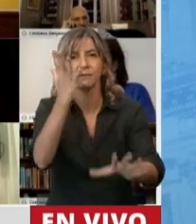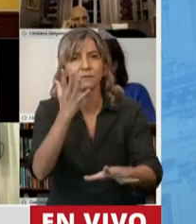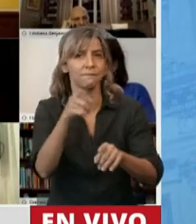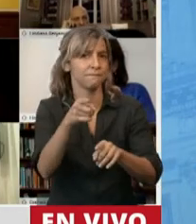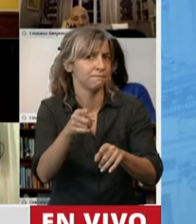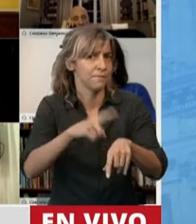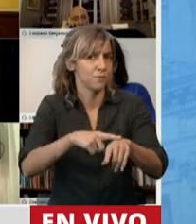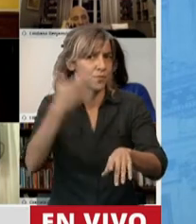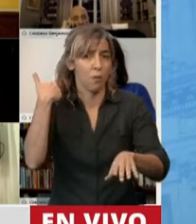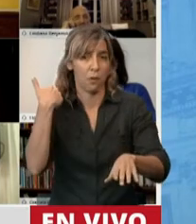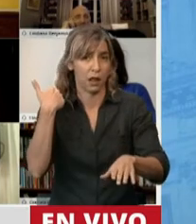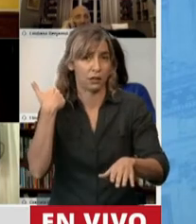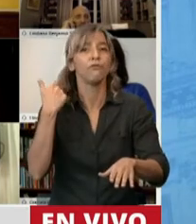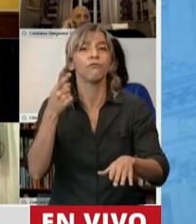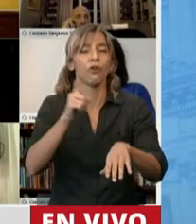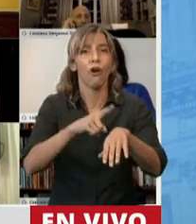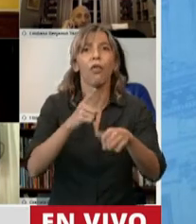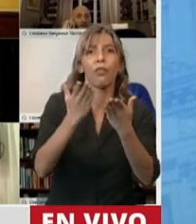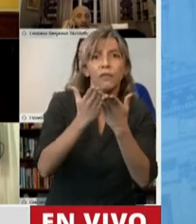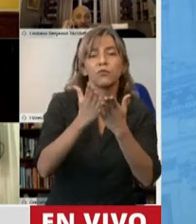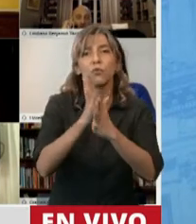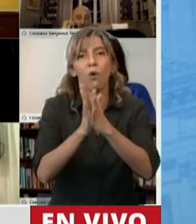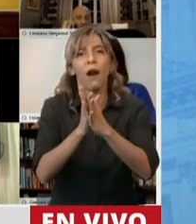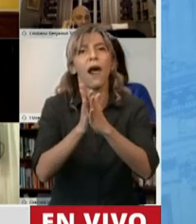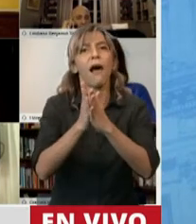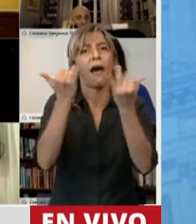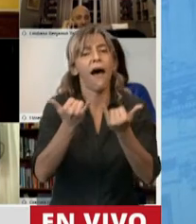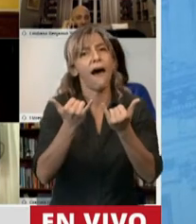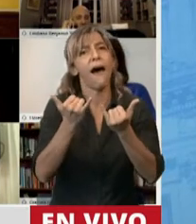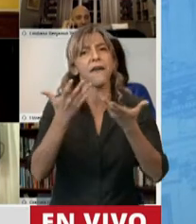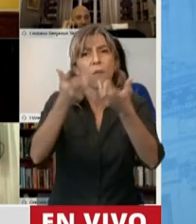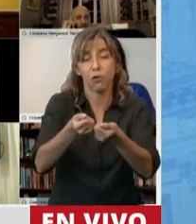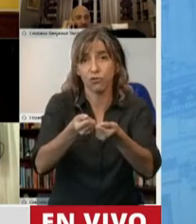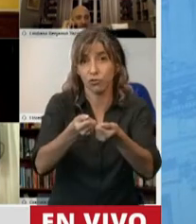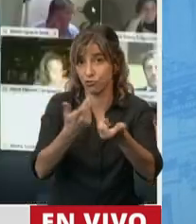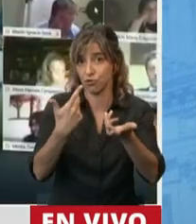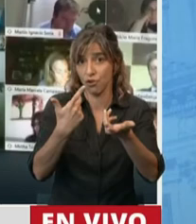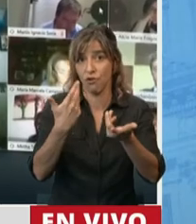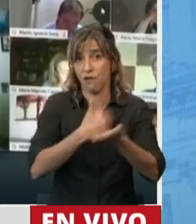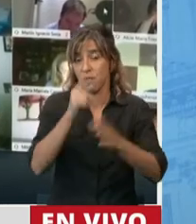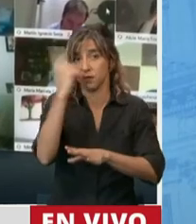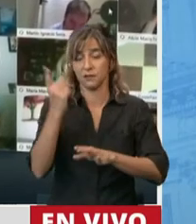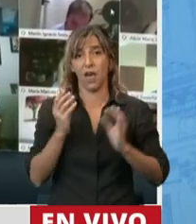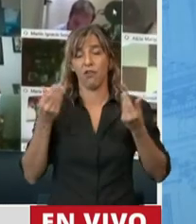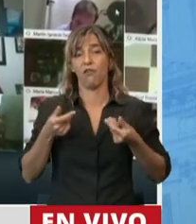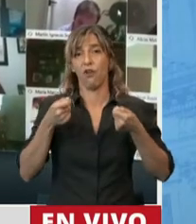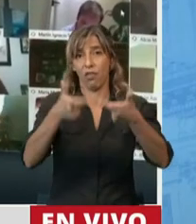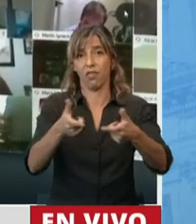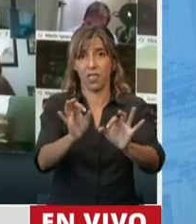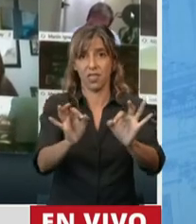se congelaron. Entonces vemos que en las carreras donde se necesitan más recursos son aquellas carreras donde